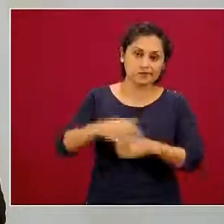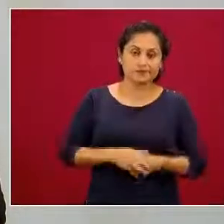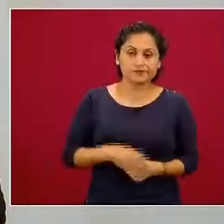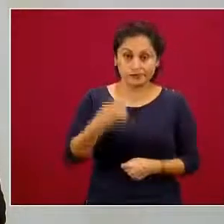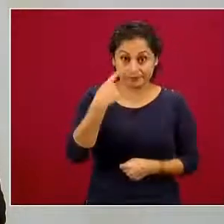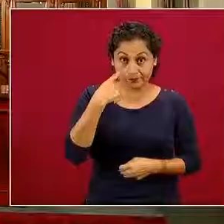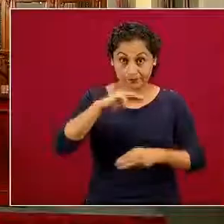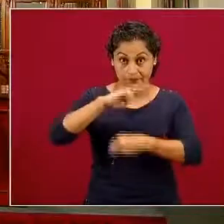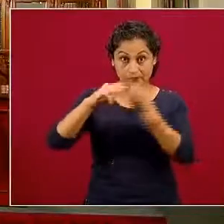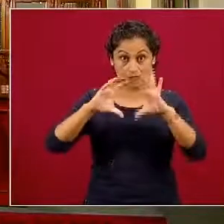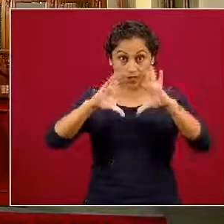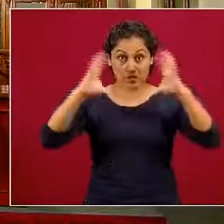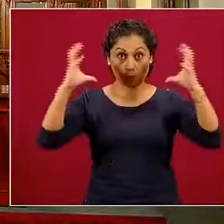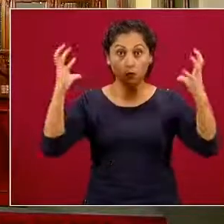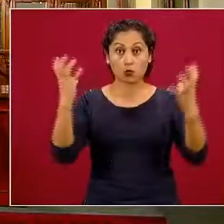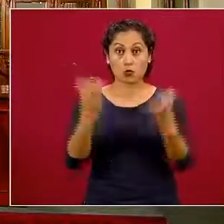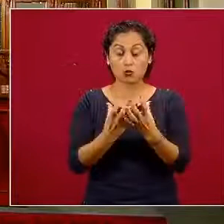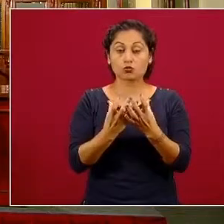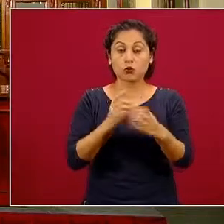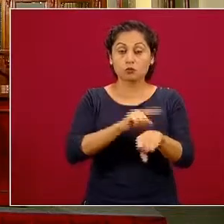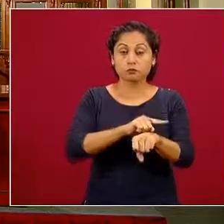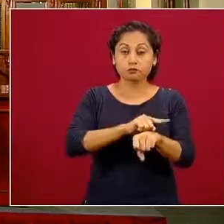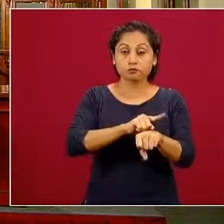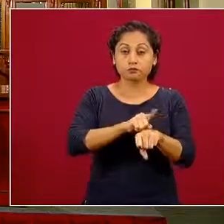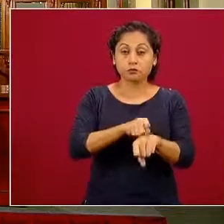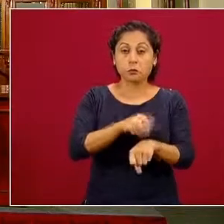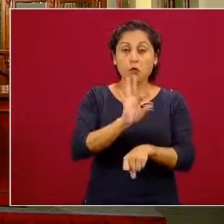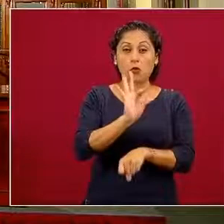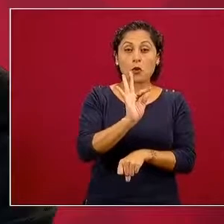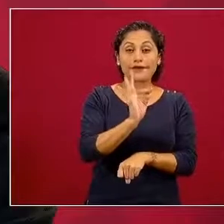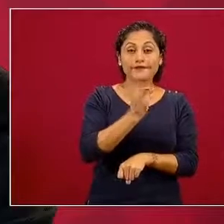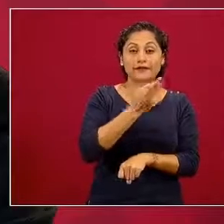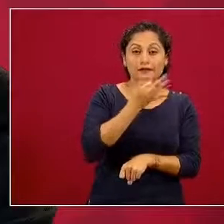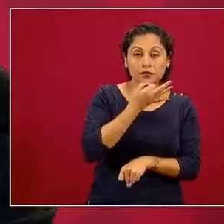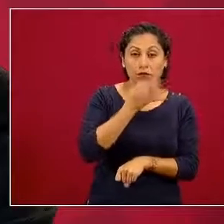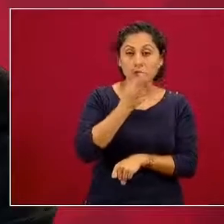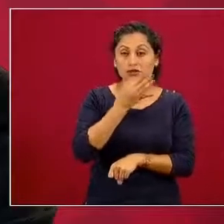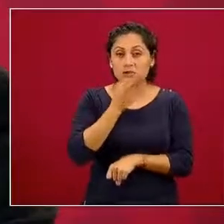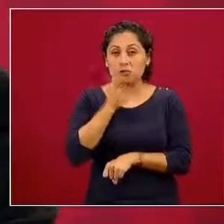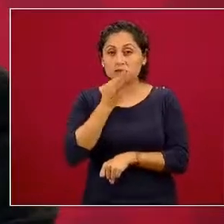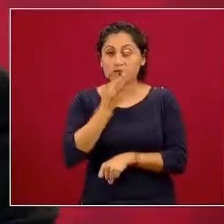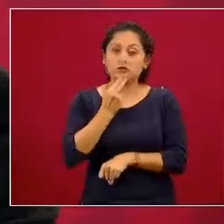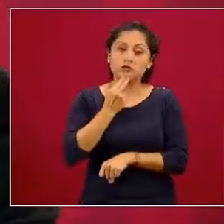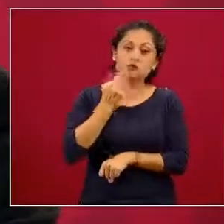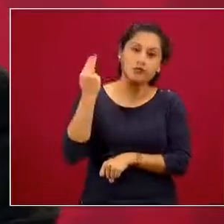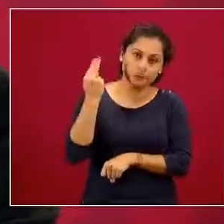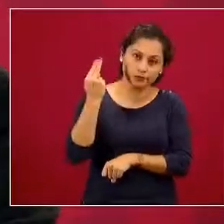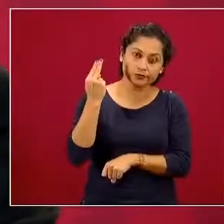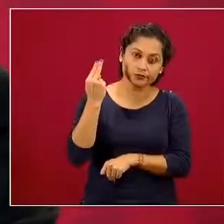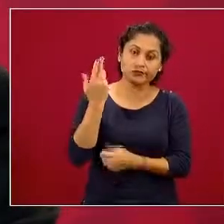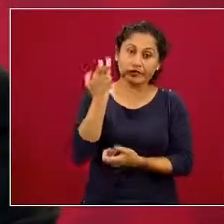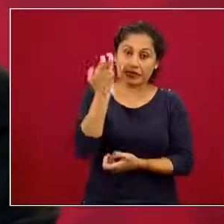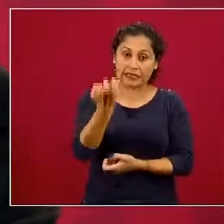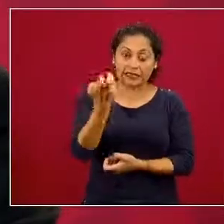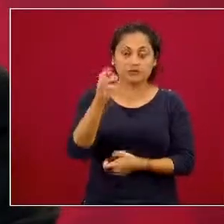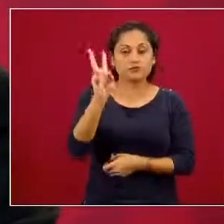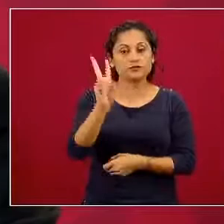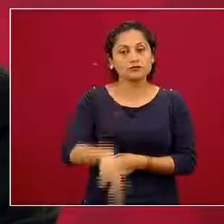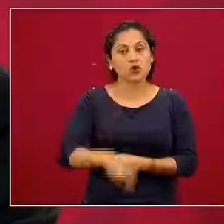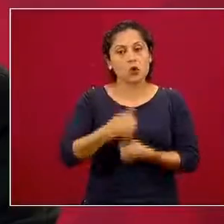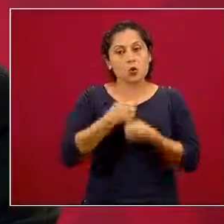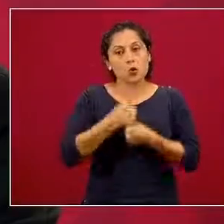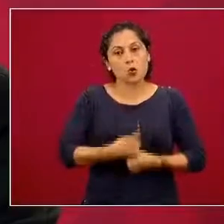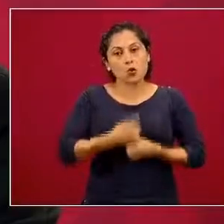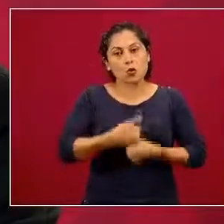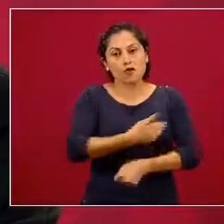cada 40 segundos, una persona muere por su propia mano. Hecho que representa una tragedia para la